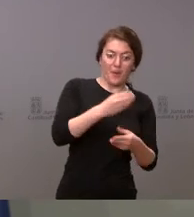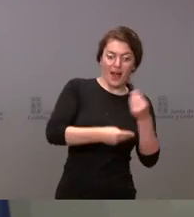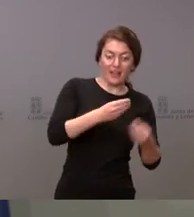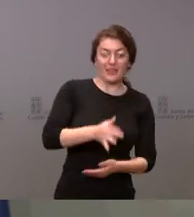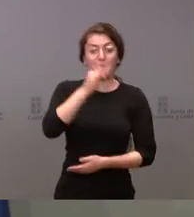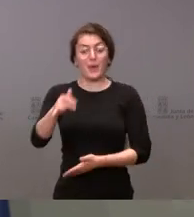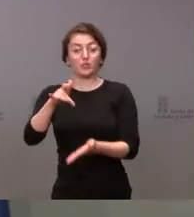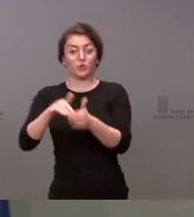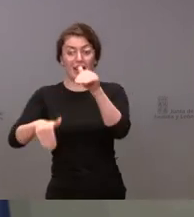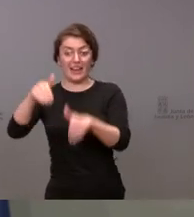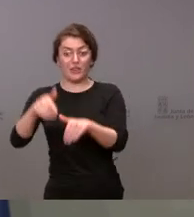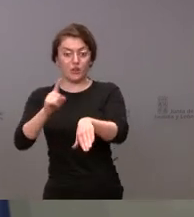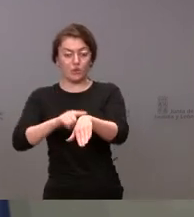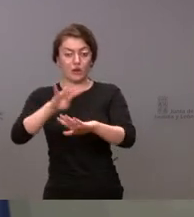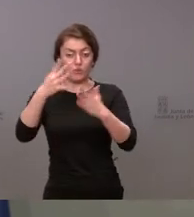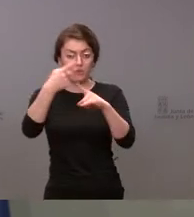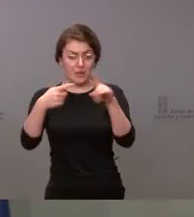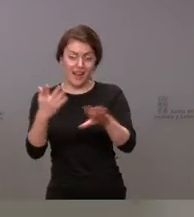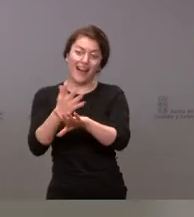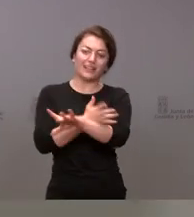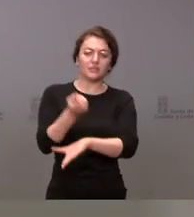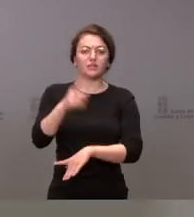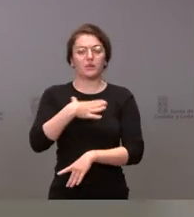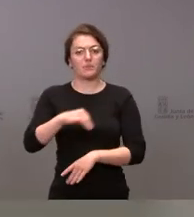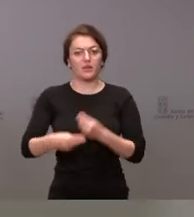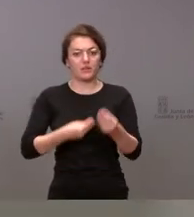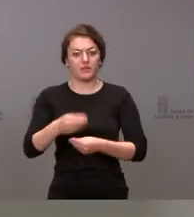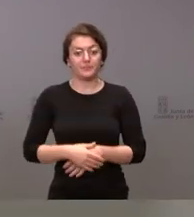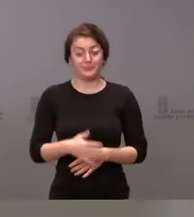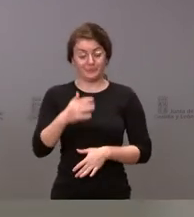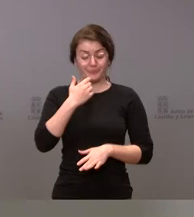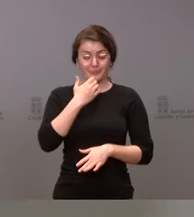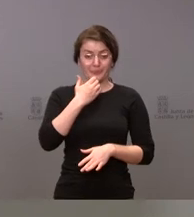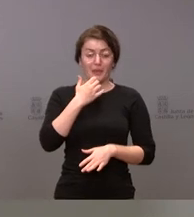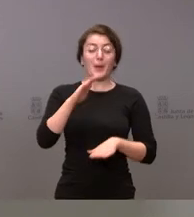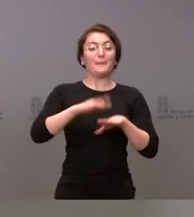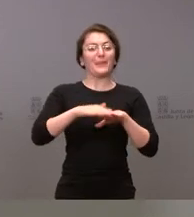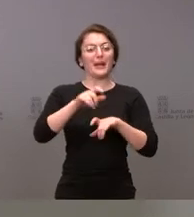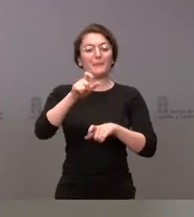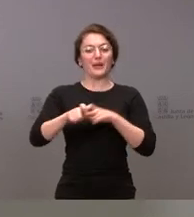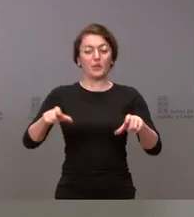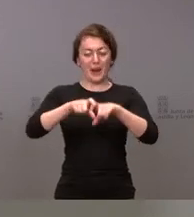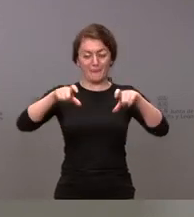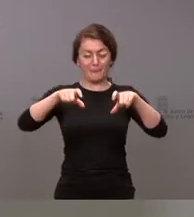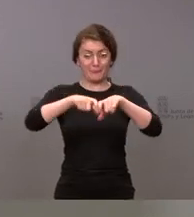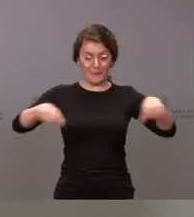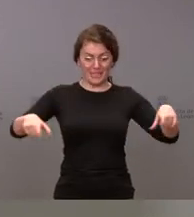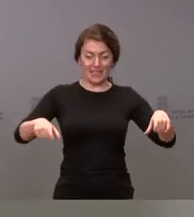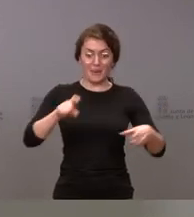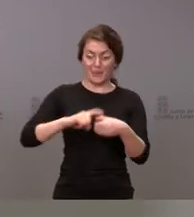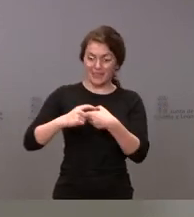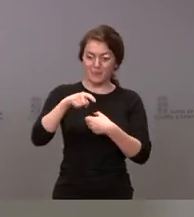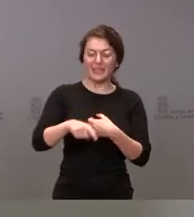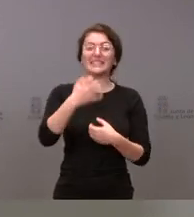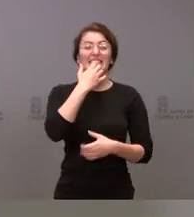seguridad a la constitución de estas mesas electorales. Sí, para que a estos miembros de las mesas les quede claro. En el caso de que hayan tenido síntomas,